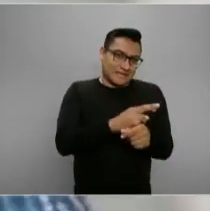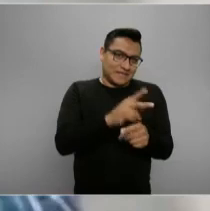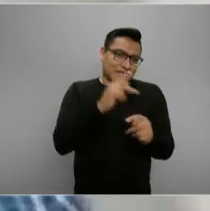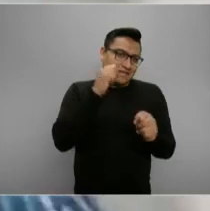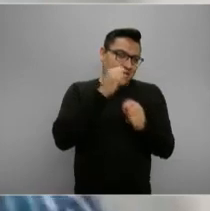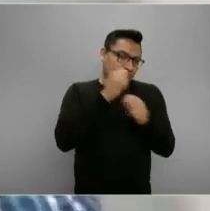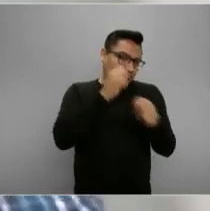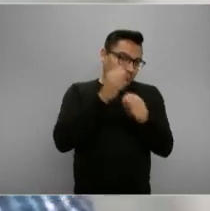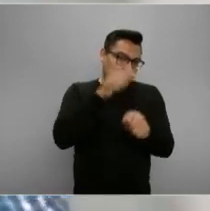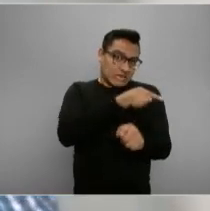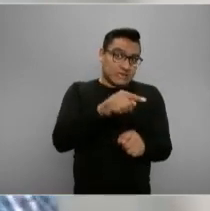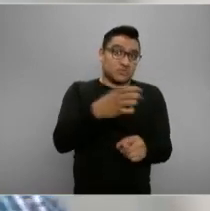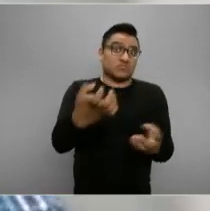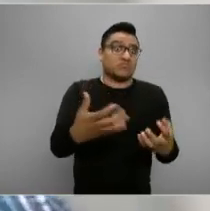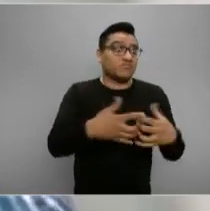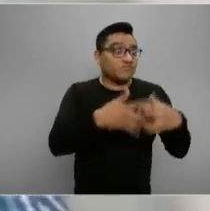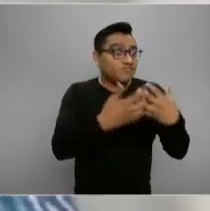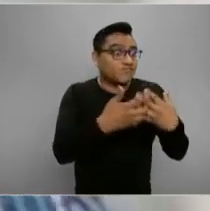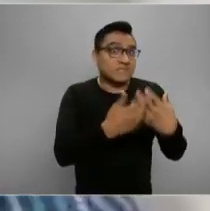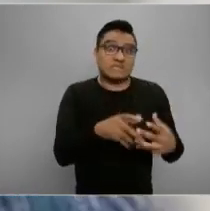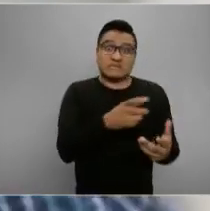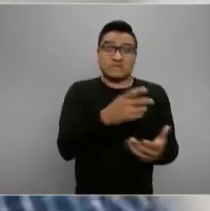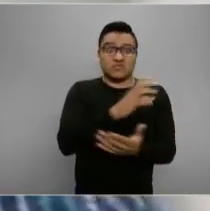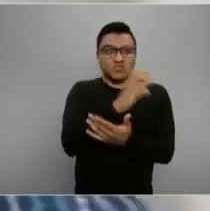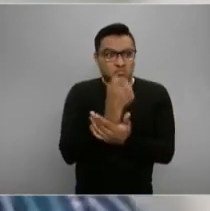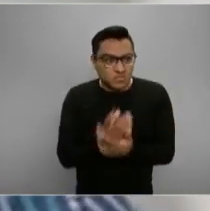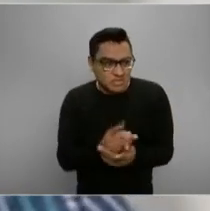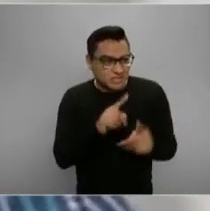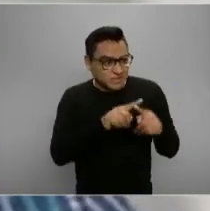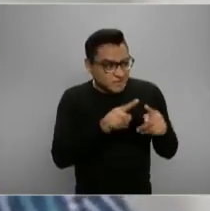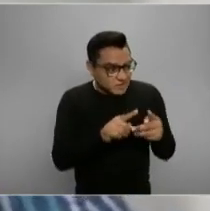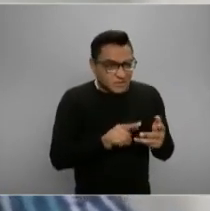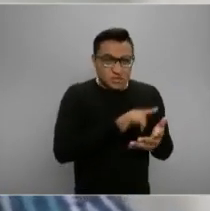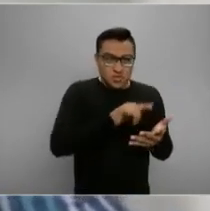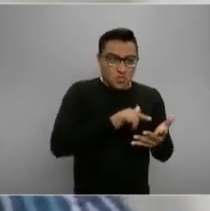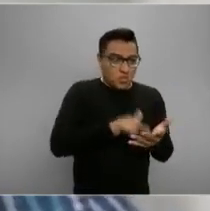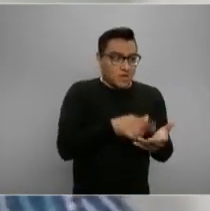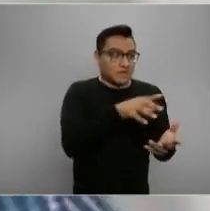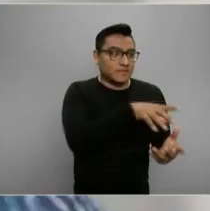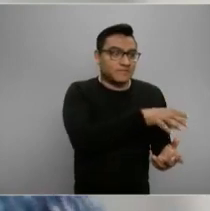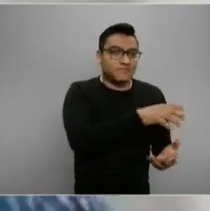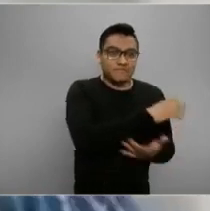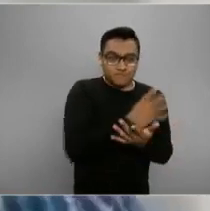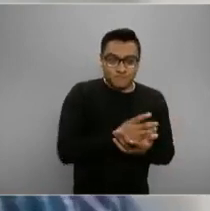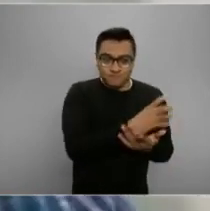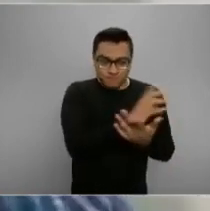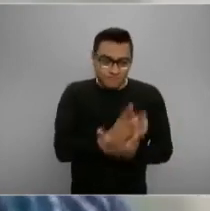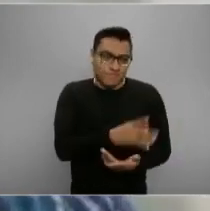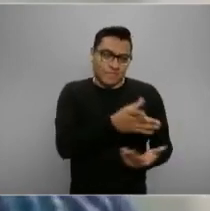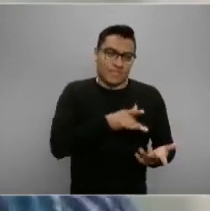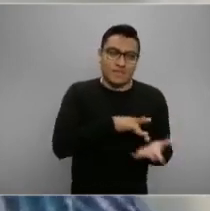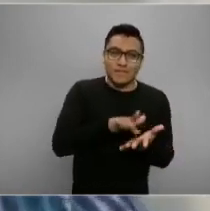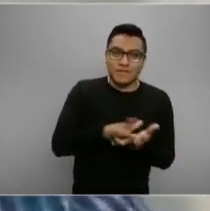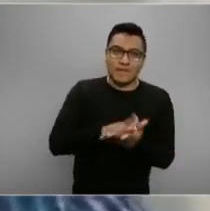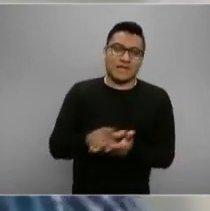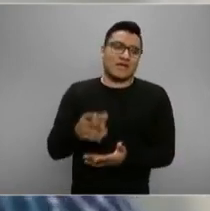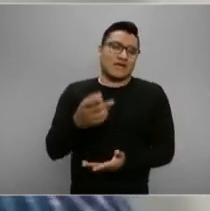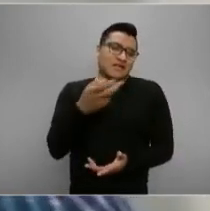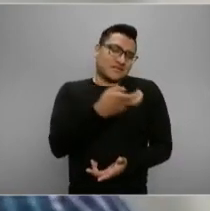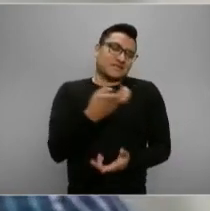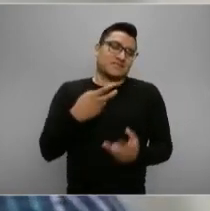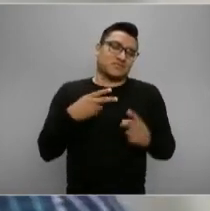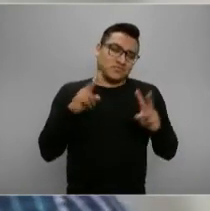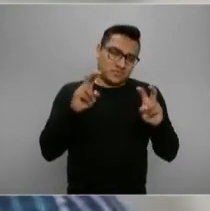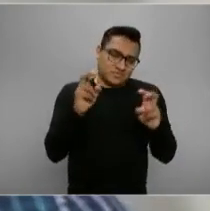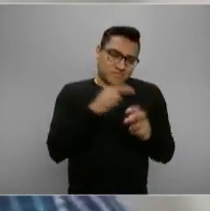regionales, que son empresas que contratan mano de obra de diferentes regiones. Aquí, los términos de referencia con los cuales nosotros vamos a